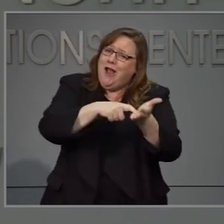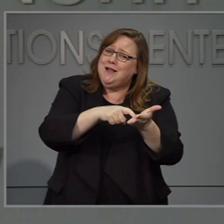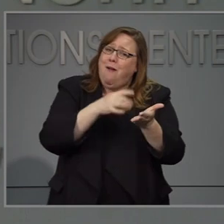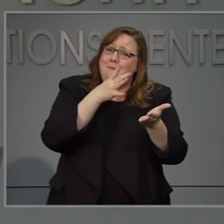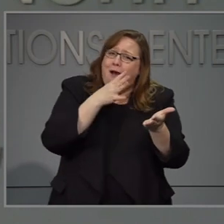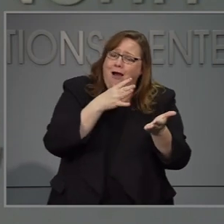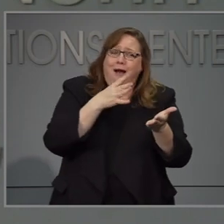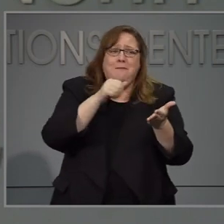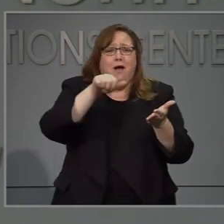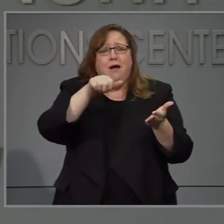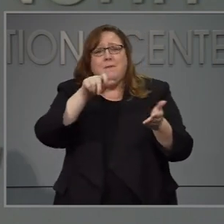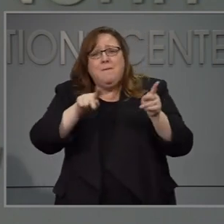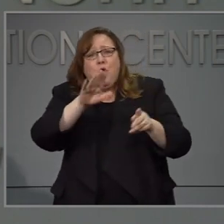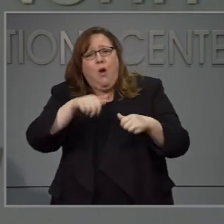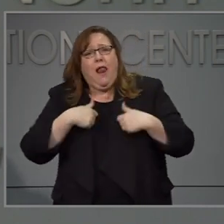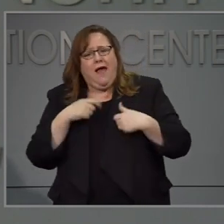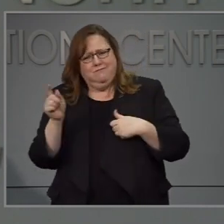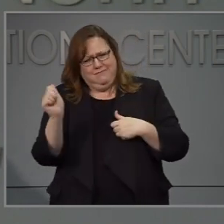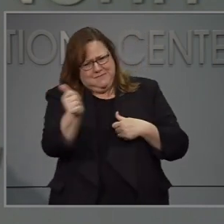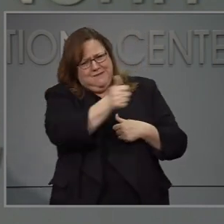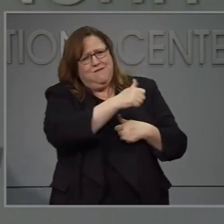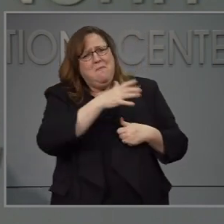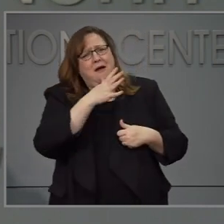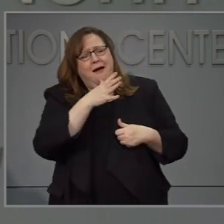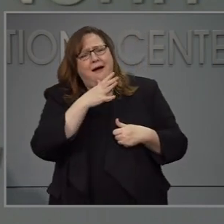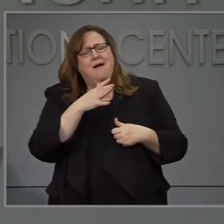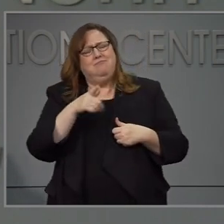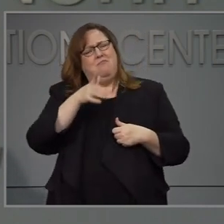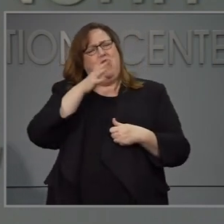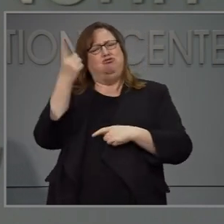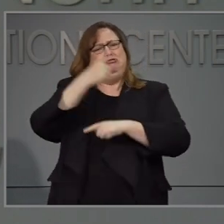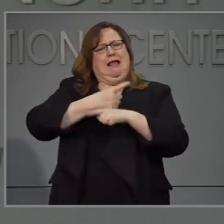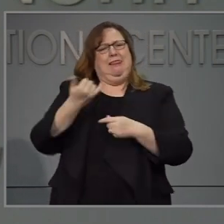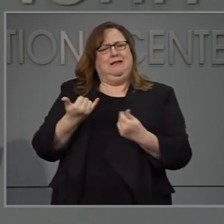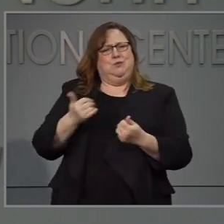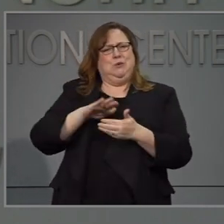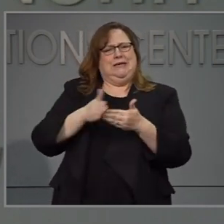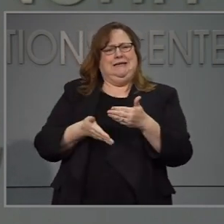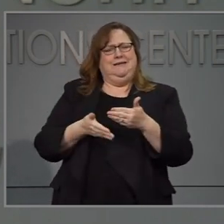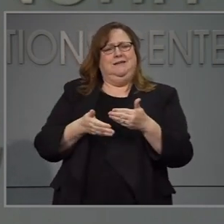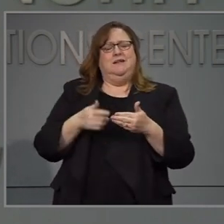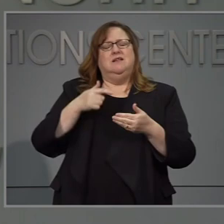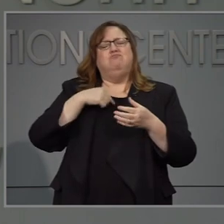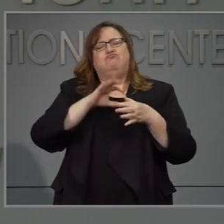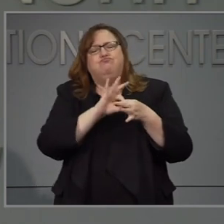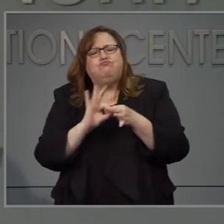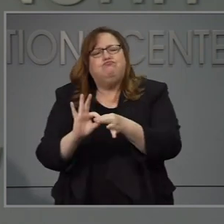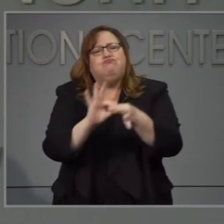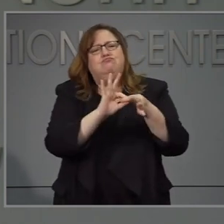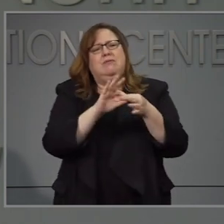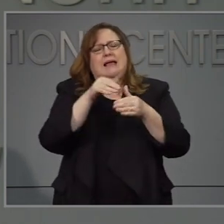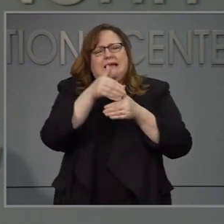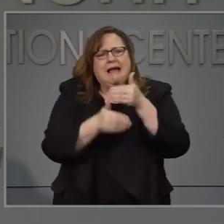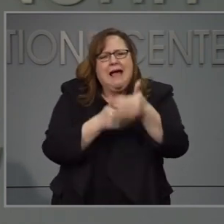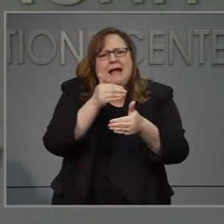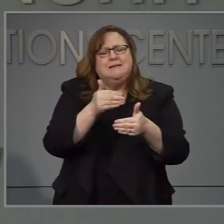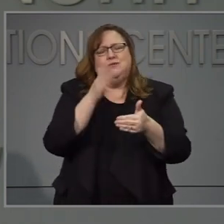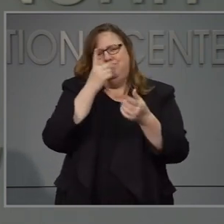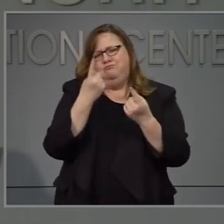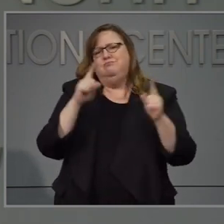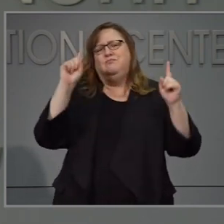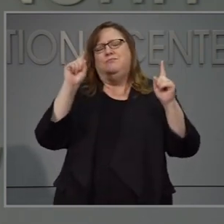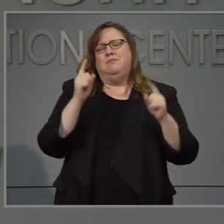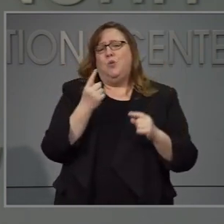feliciten a las mamás en el día de las madres con amabilidad de cooperación nosotros haremos esto juntos un equipo una